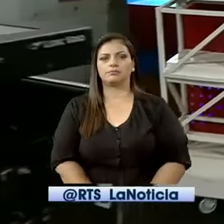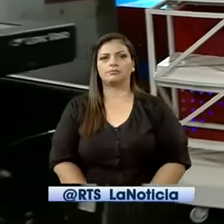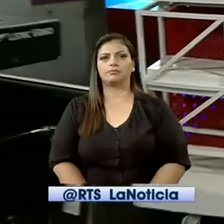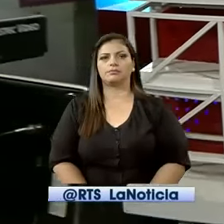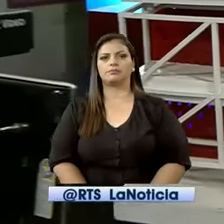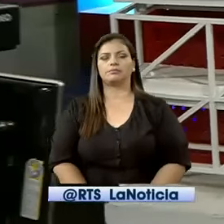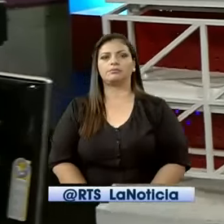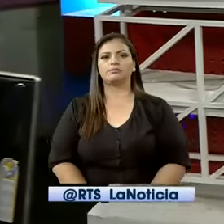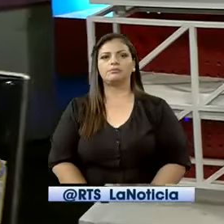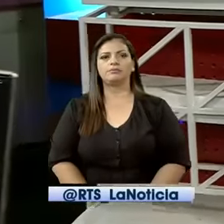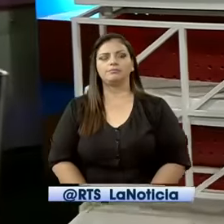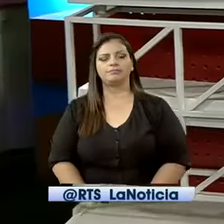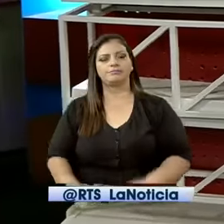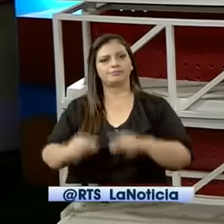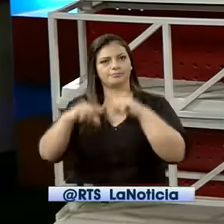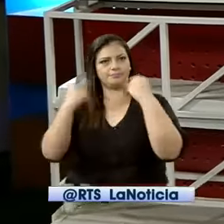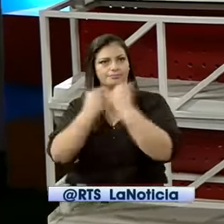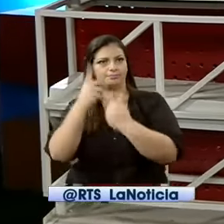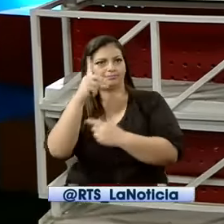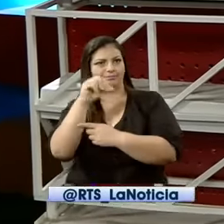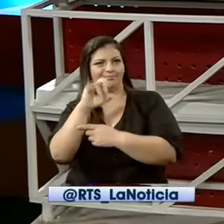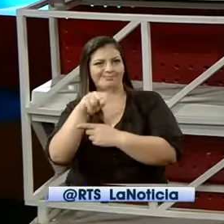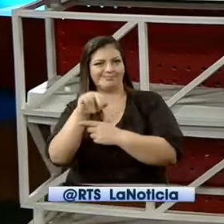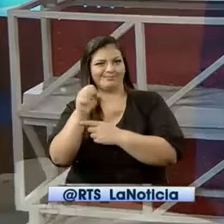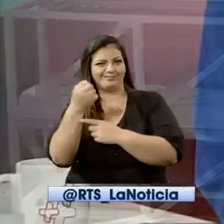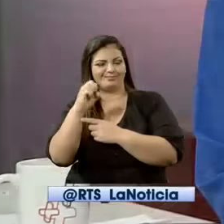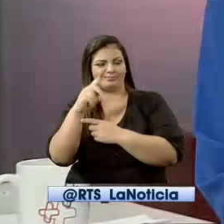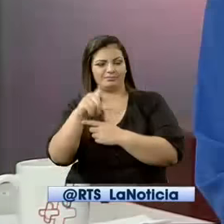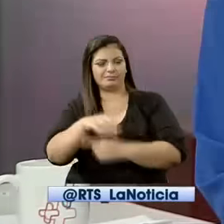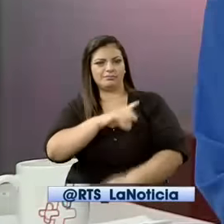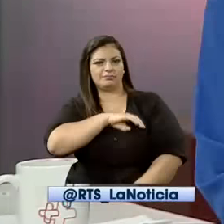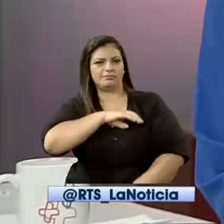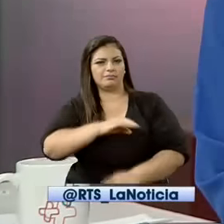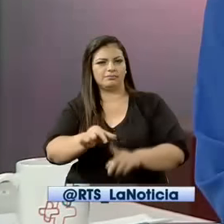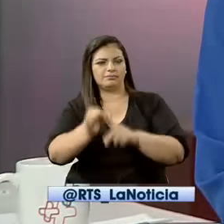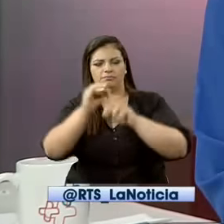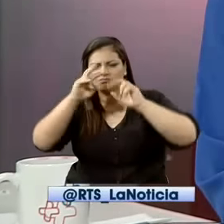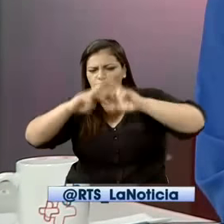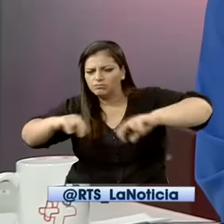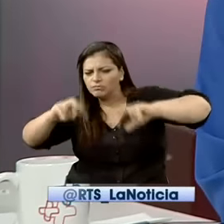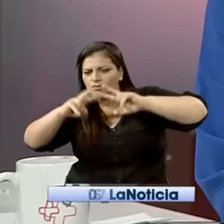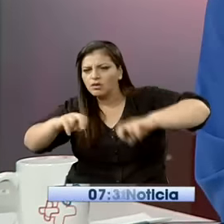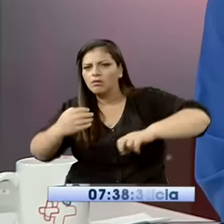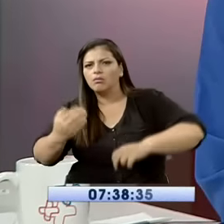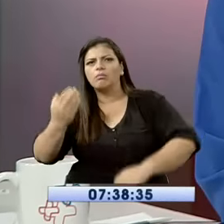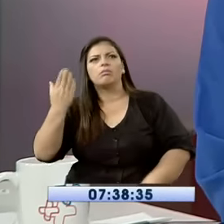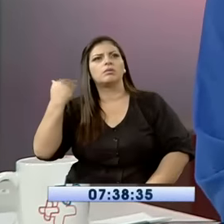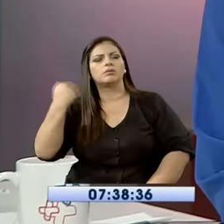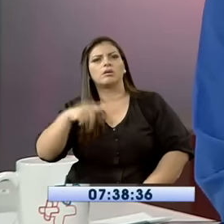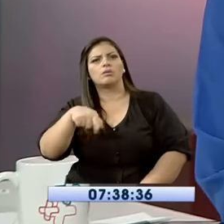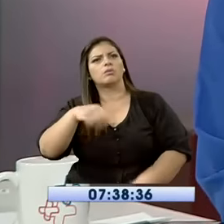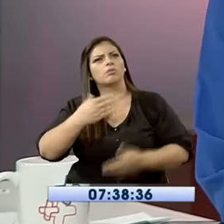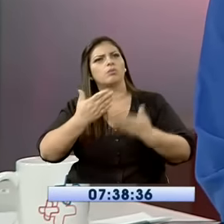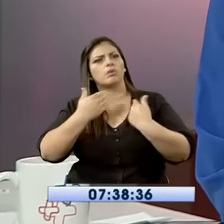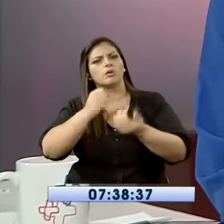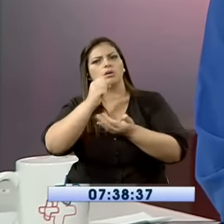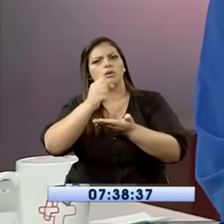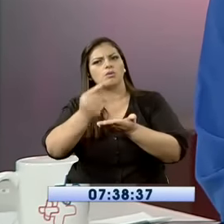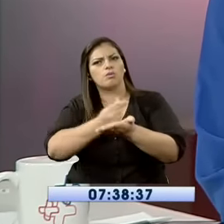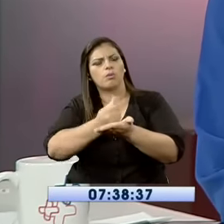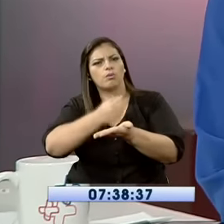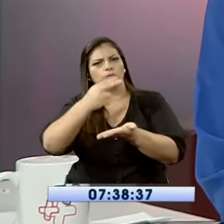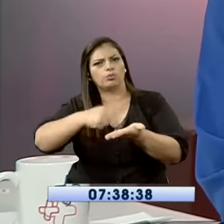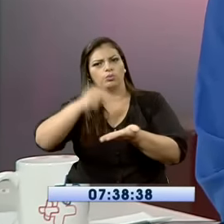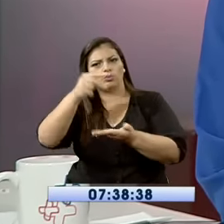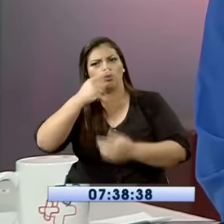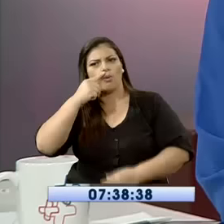La Dinased investiga el móvil del asesinato del hombre que fue acribillado en el Guasmo Norte, al sur de Guayaquí. Mientras tanto, los